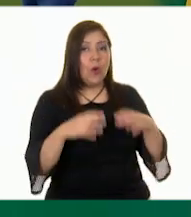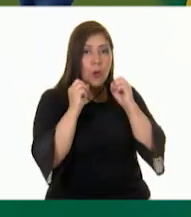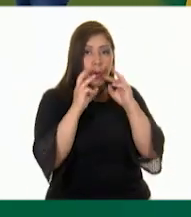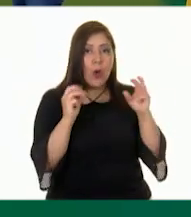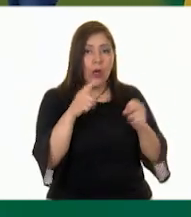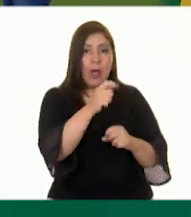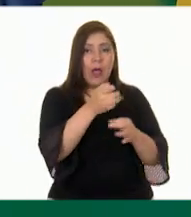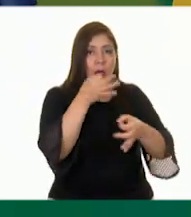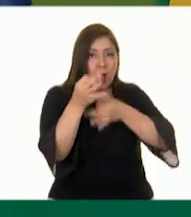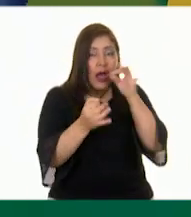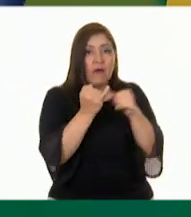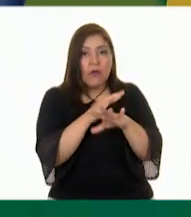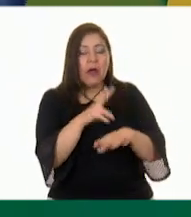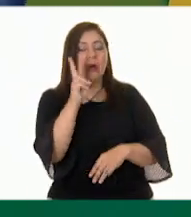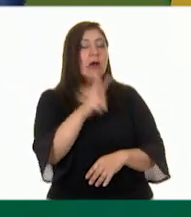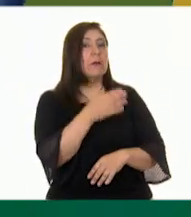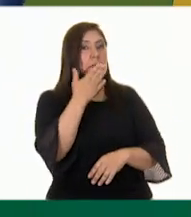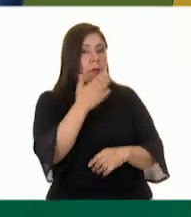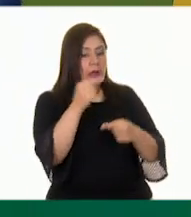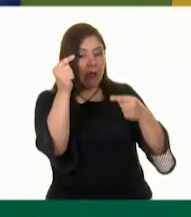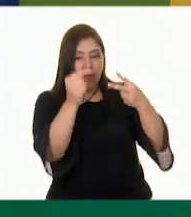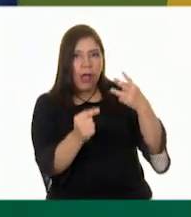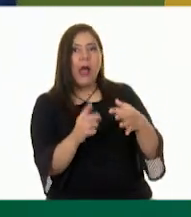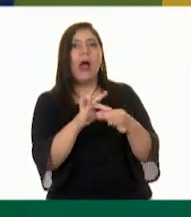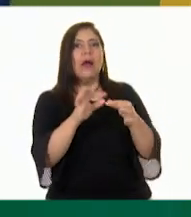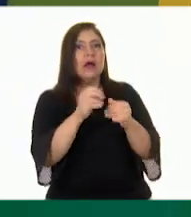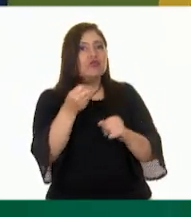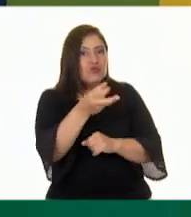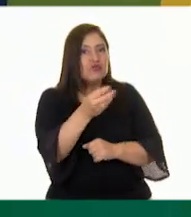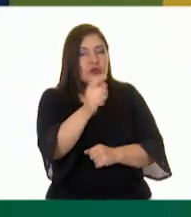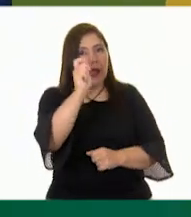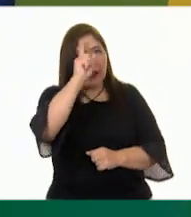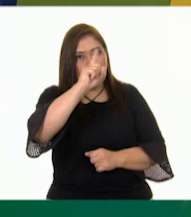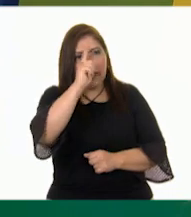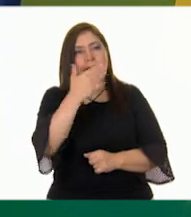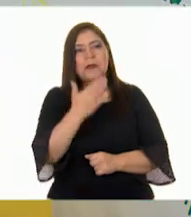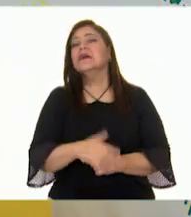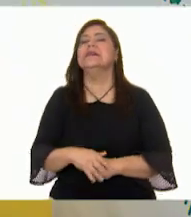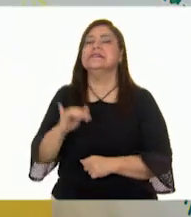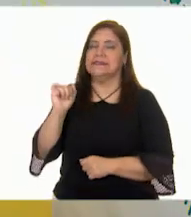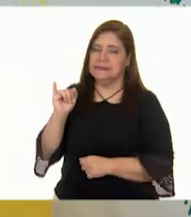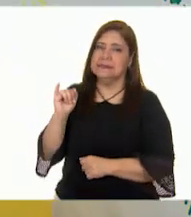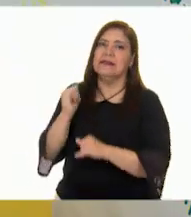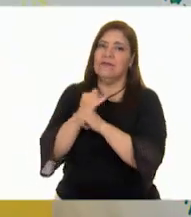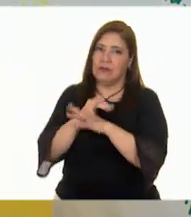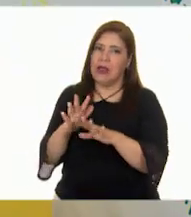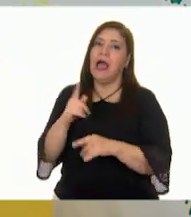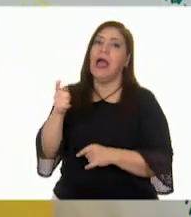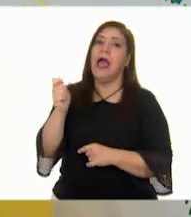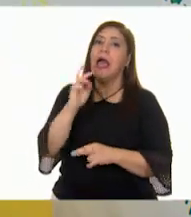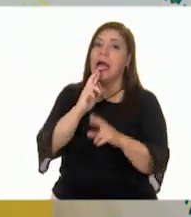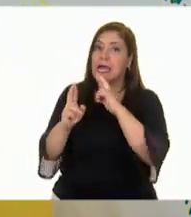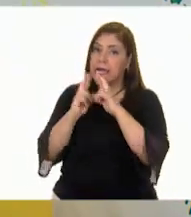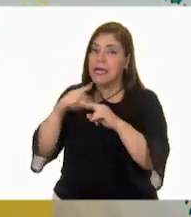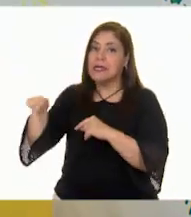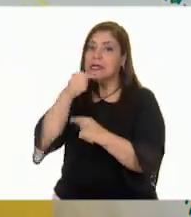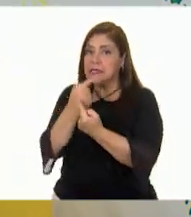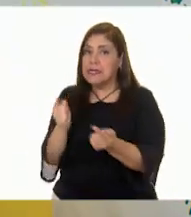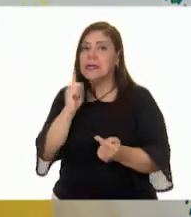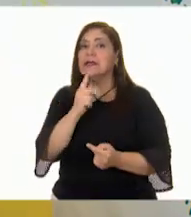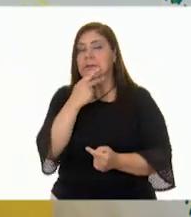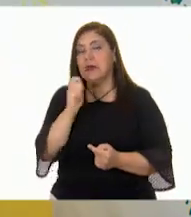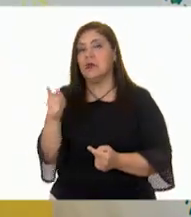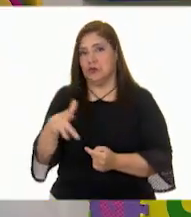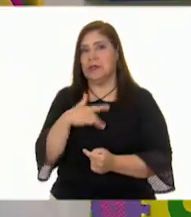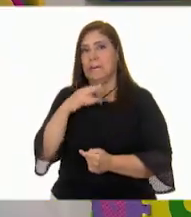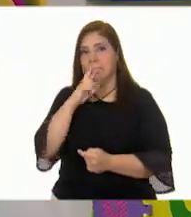padre estuvo el noticiero! Y sobre todo, traía mucha información, ¿verdad, Nuestra Eli? Sí, con las respuestas de las niñas y los niños, me imagino que te sientes mucho mejor.